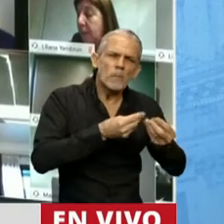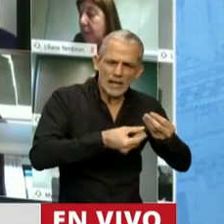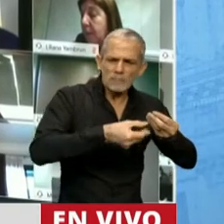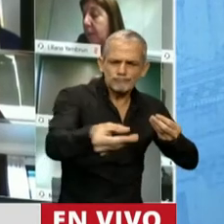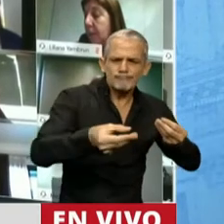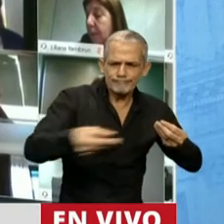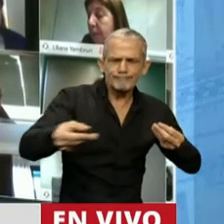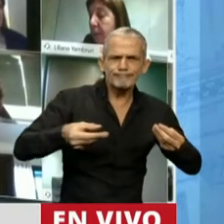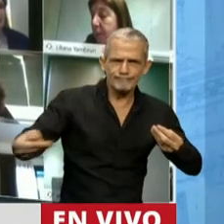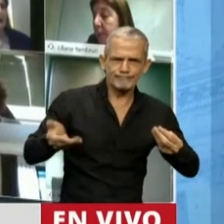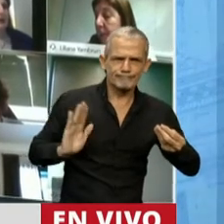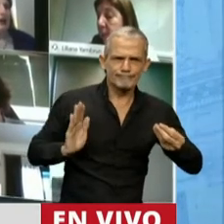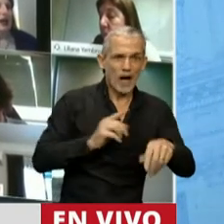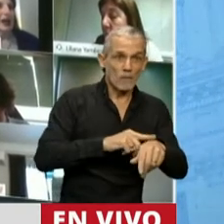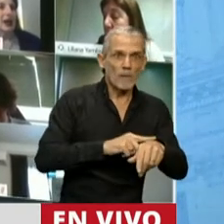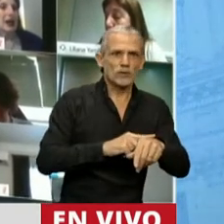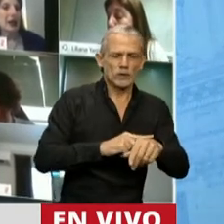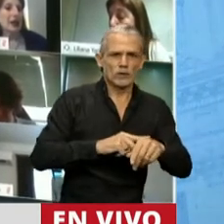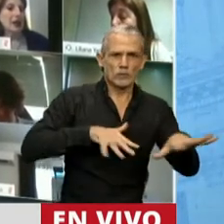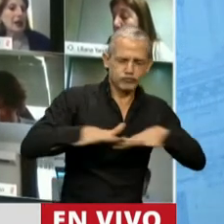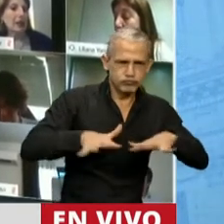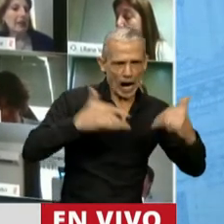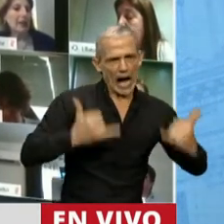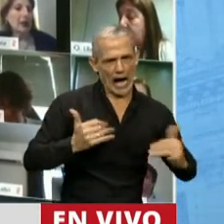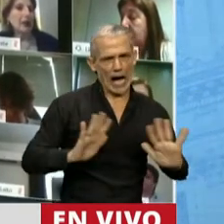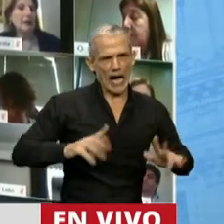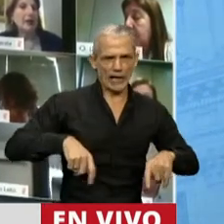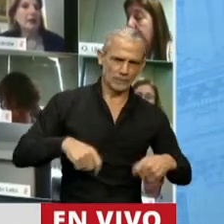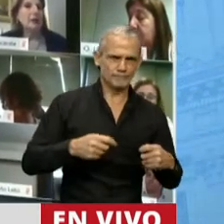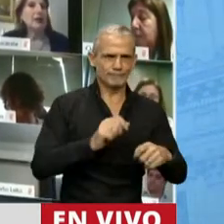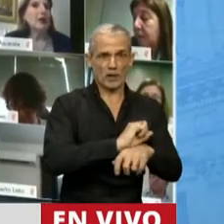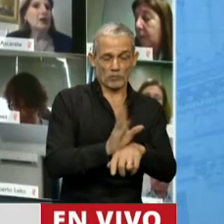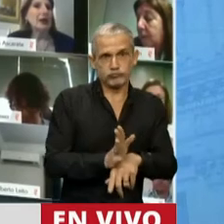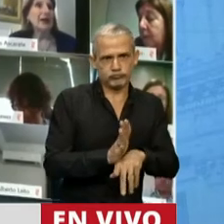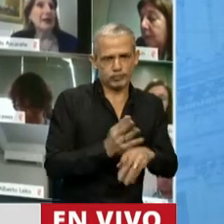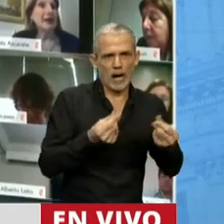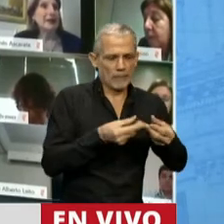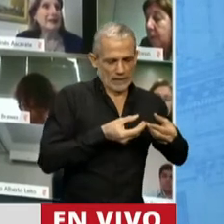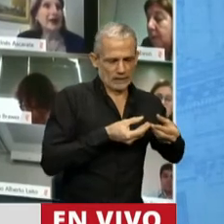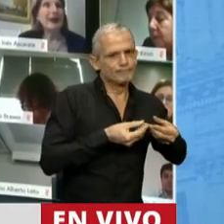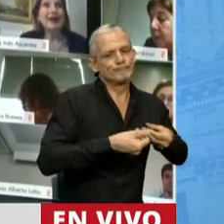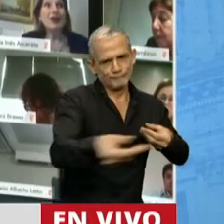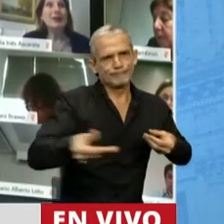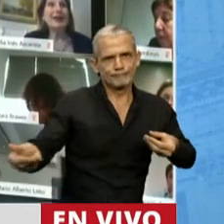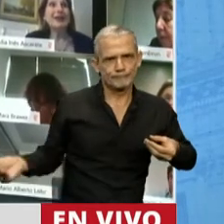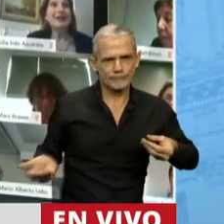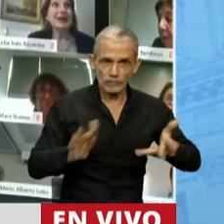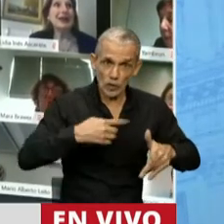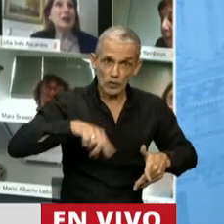recursos en un momento de una crisis tan brutal como la que tenemos, nos llama poderosa.